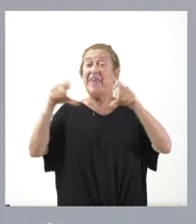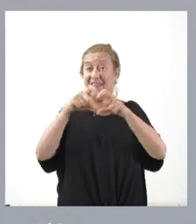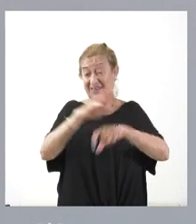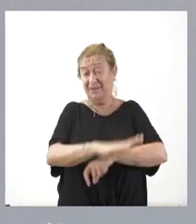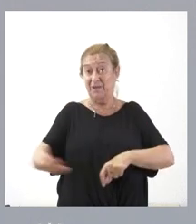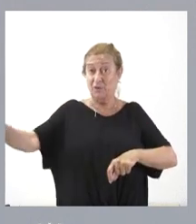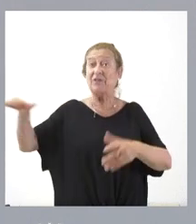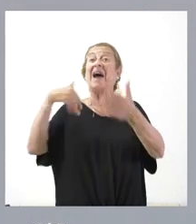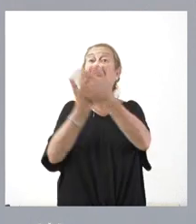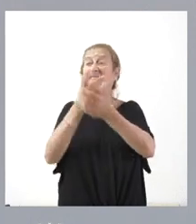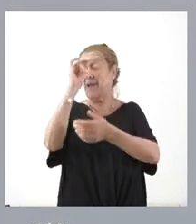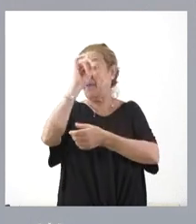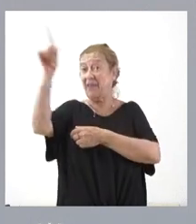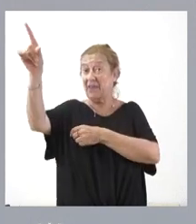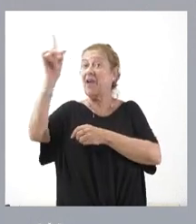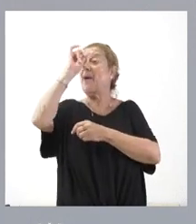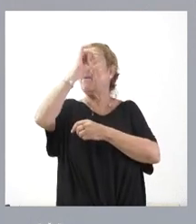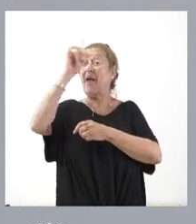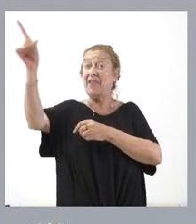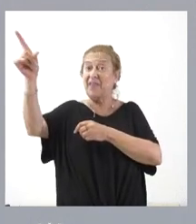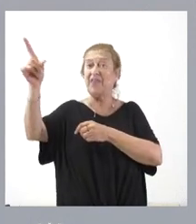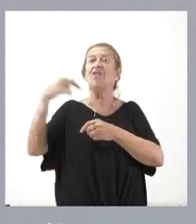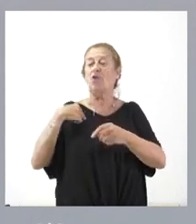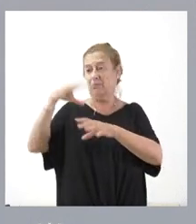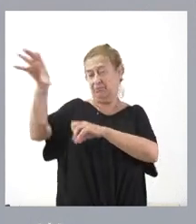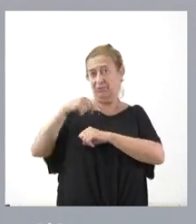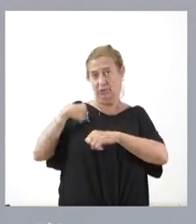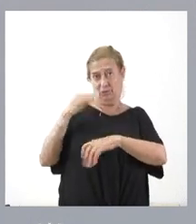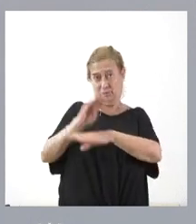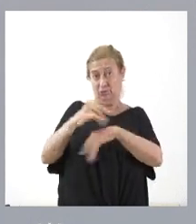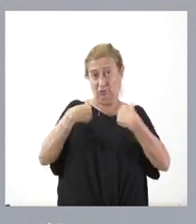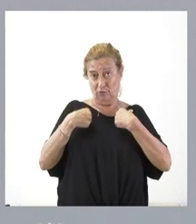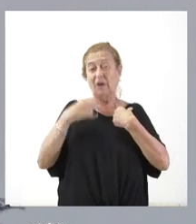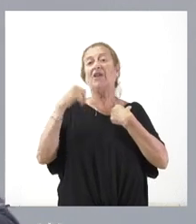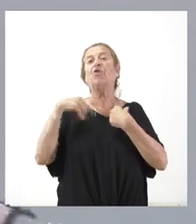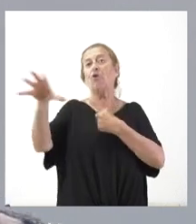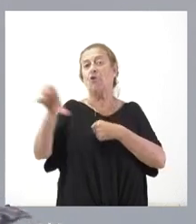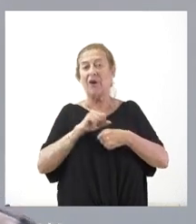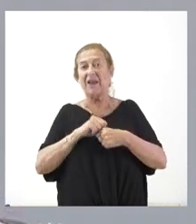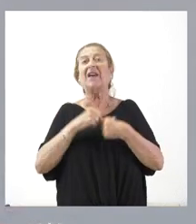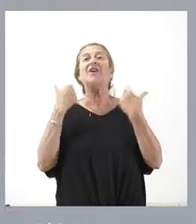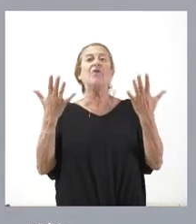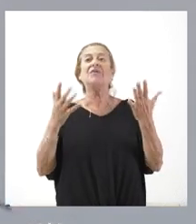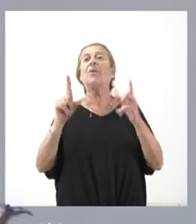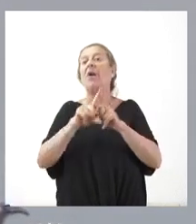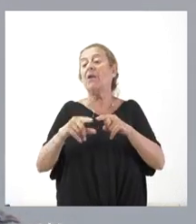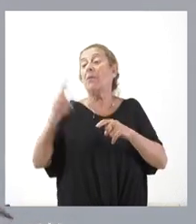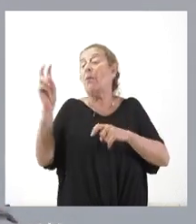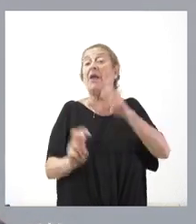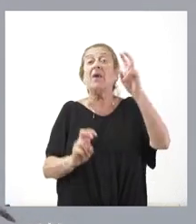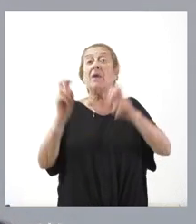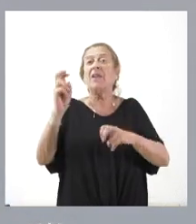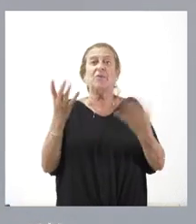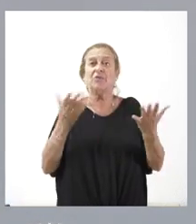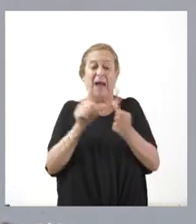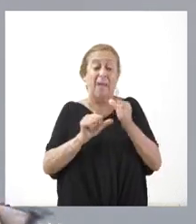hasta Madrid y desde Madrid los tutelamos nosotros y los recogeríamos. Irán viniendo a